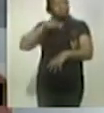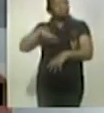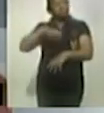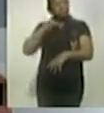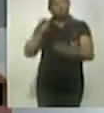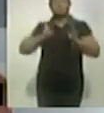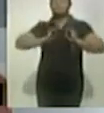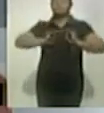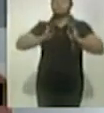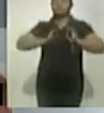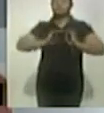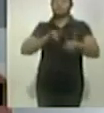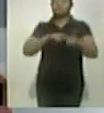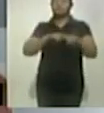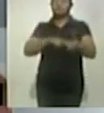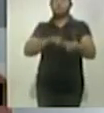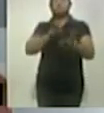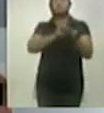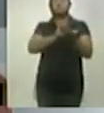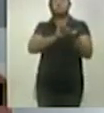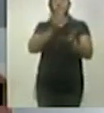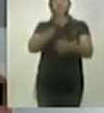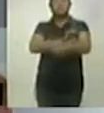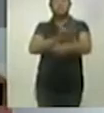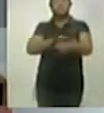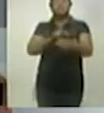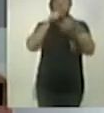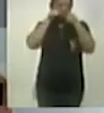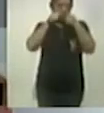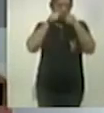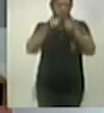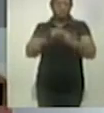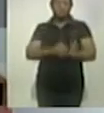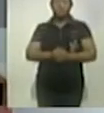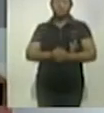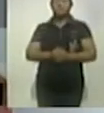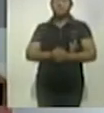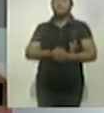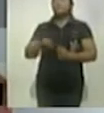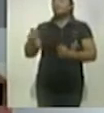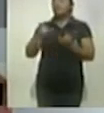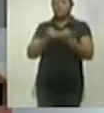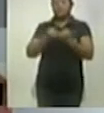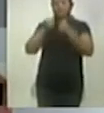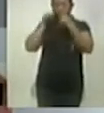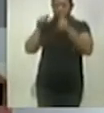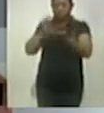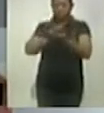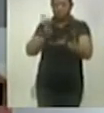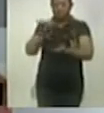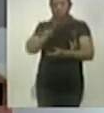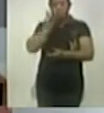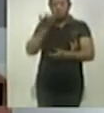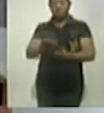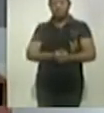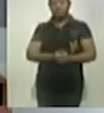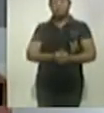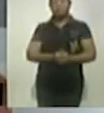Muchísimas gracias, coordinador, por su tiempo, y estaremos muy pendientes. A todos, buenas tardes, a todo auditorio, gracias. Buenas tardes.